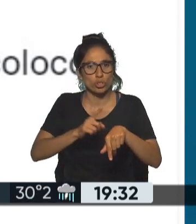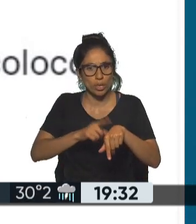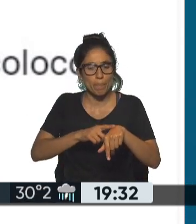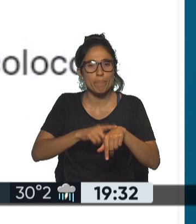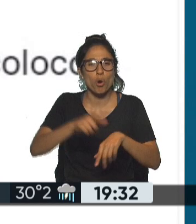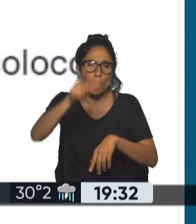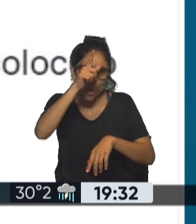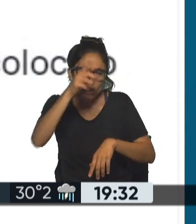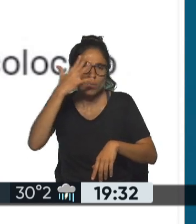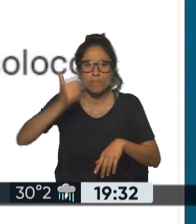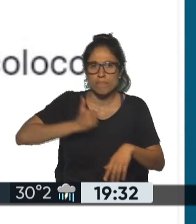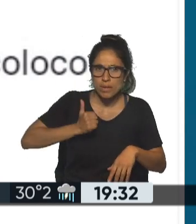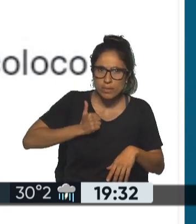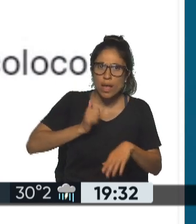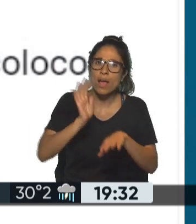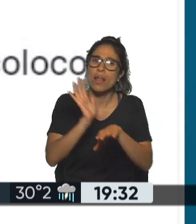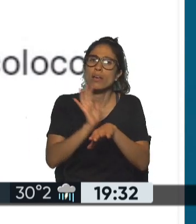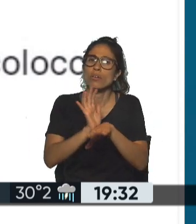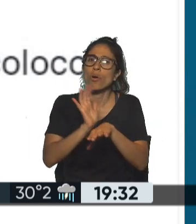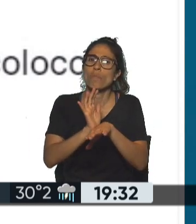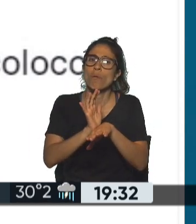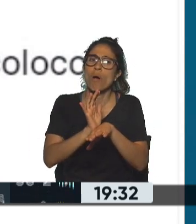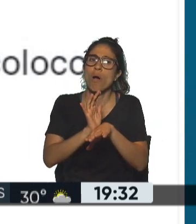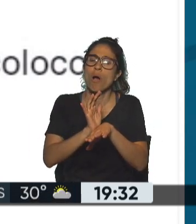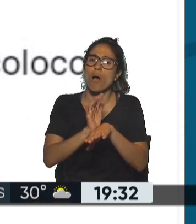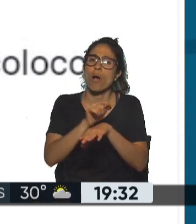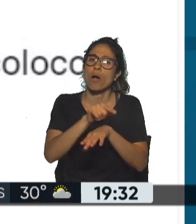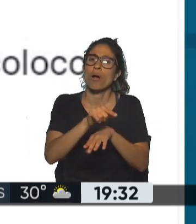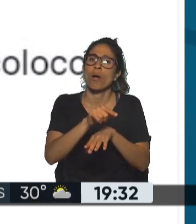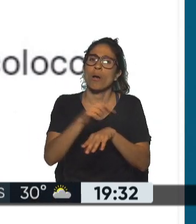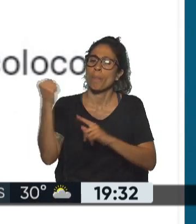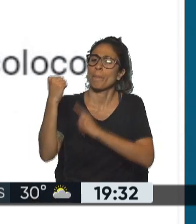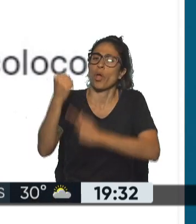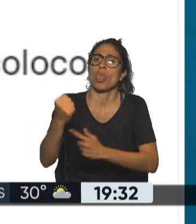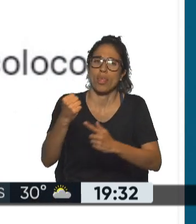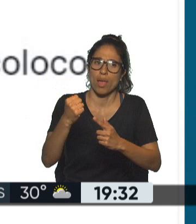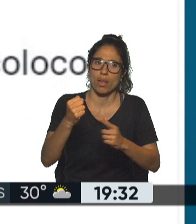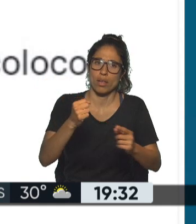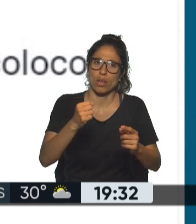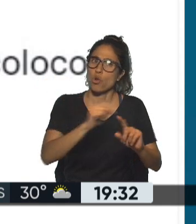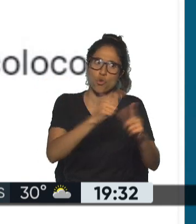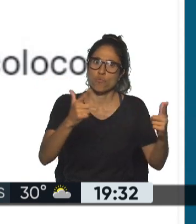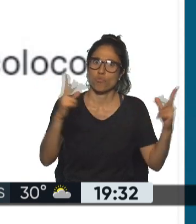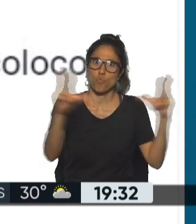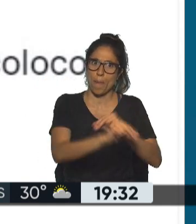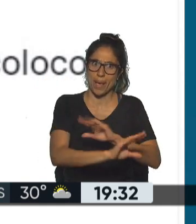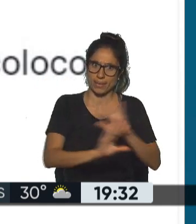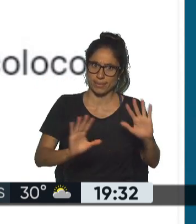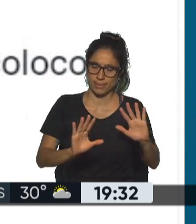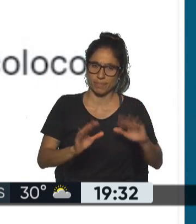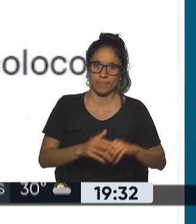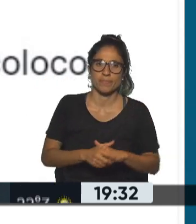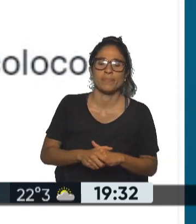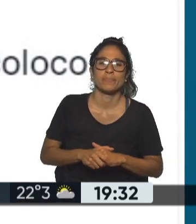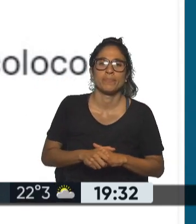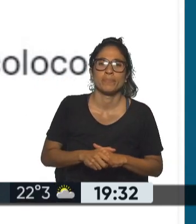calles sí porque justamente quedó señalado por esta inacción que decía bueno ahí decía que también solicita el apoyo del gobierno